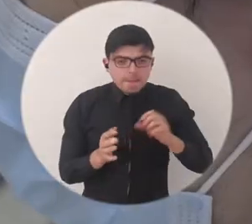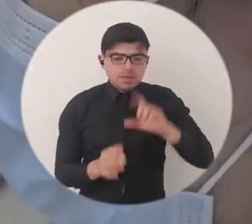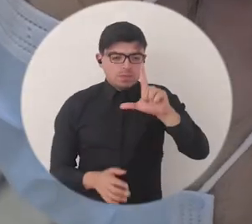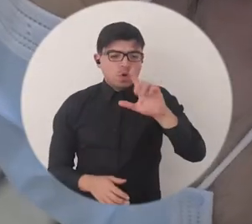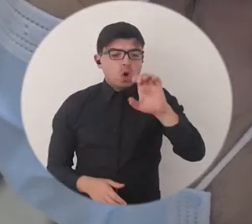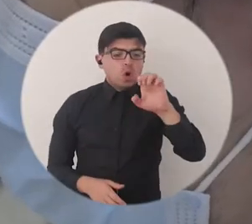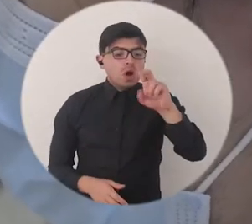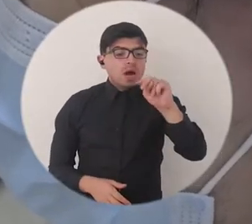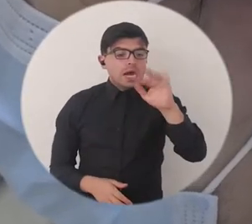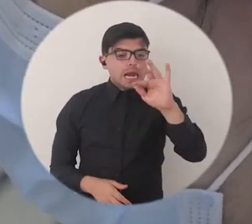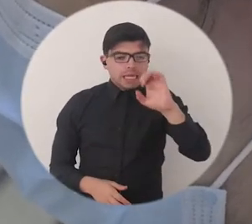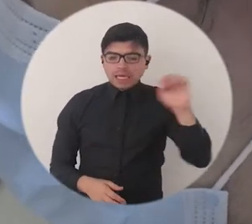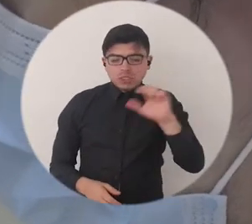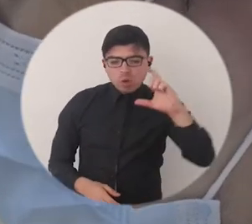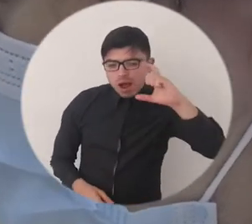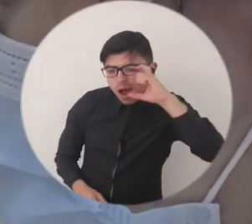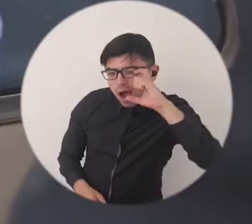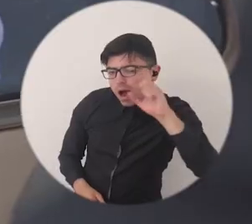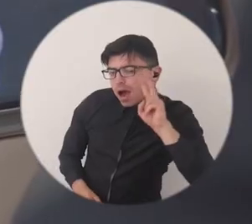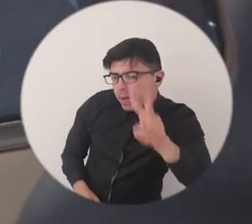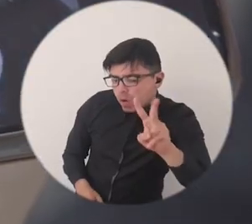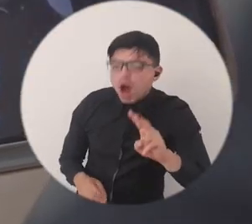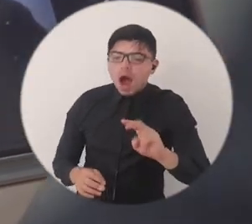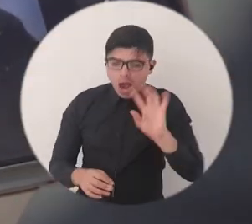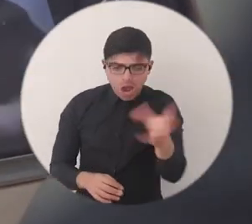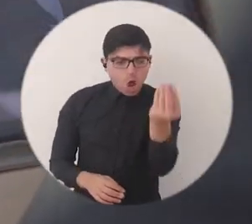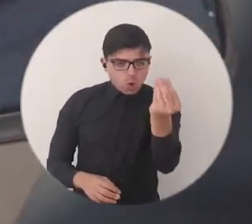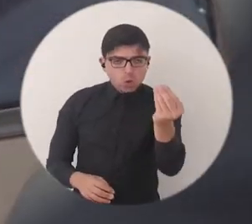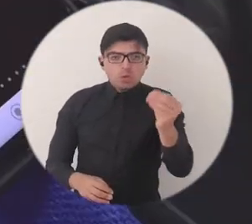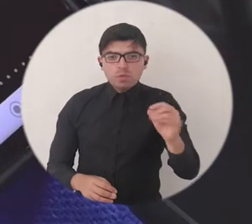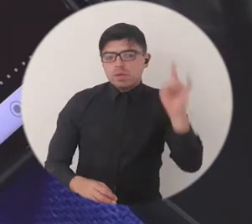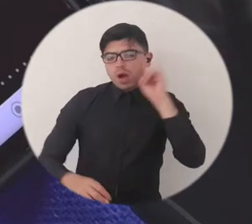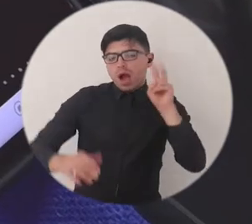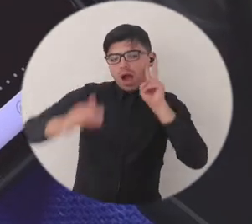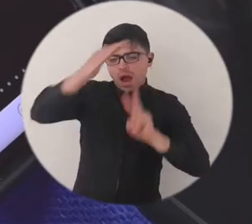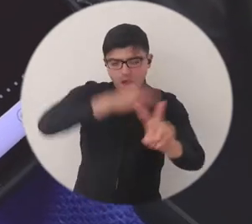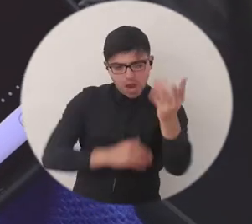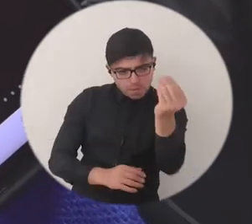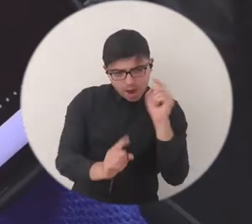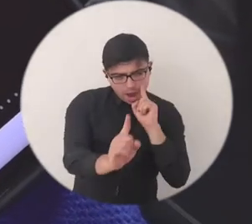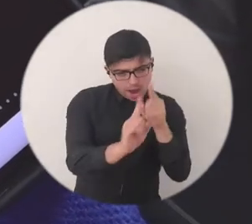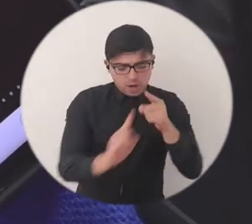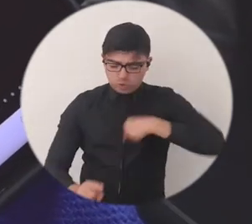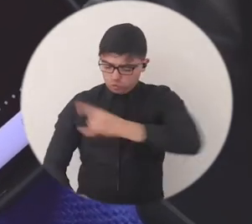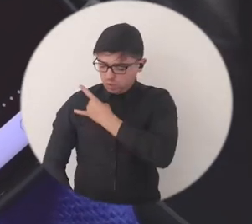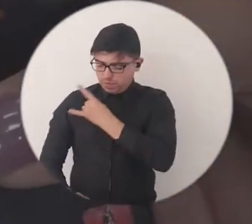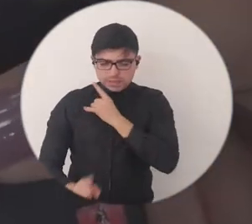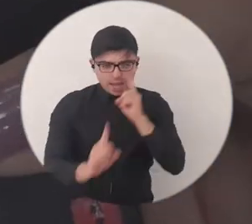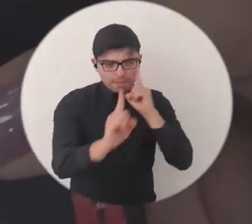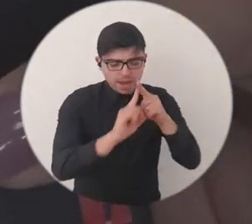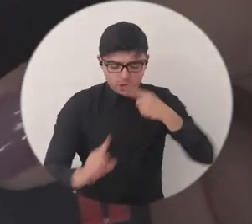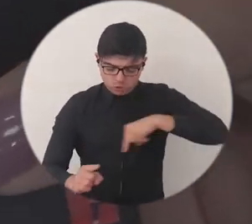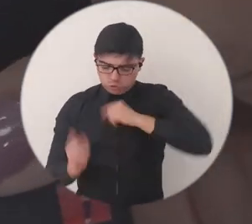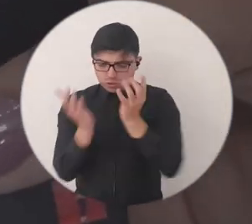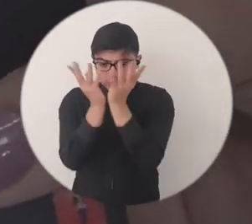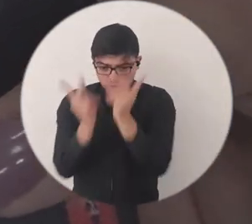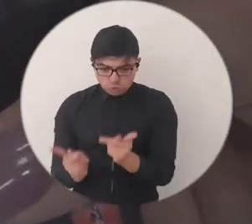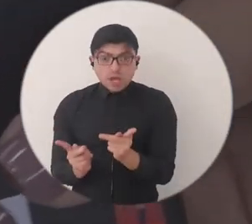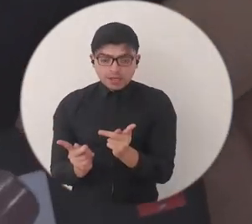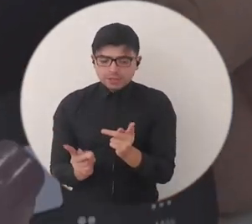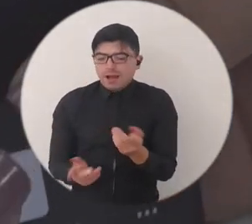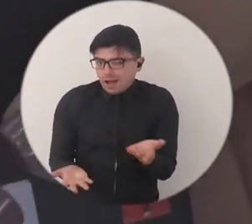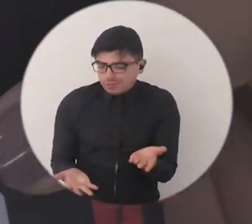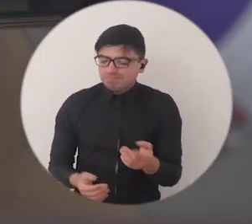en el futuro del sector audiovisual y empecemos a trabajar desde nuestra universidad y desde nosotros como estudiantes que somos finalmente